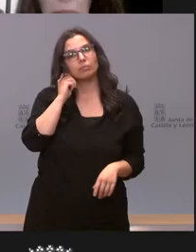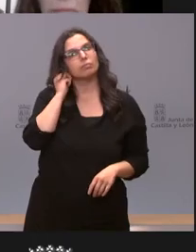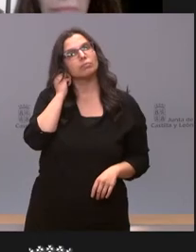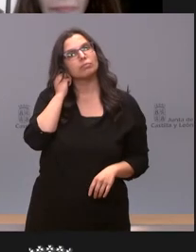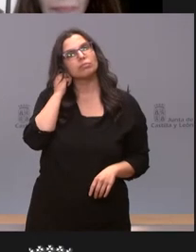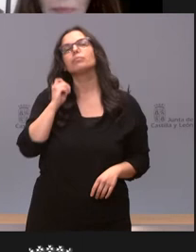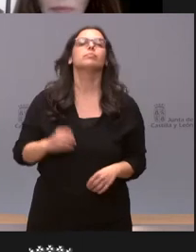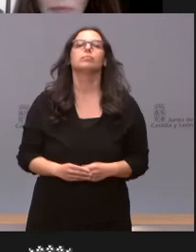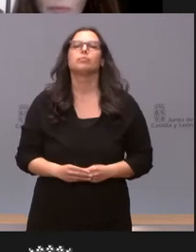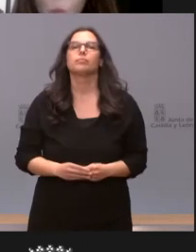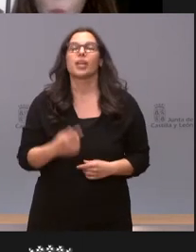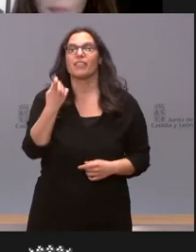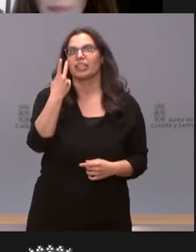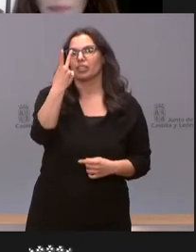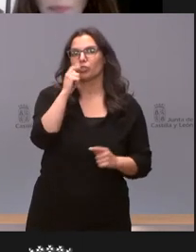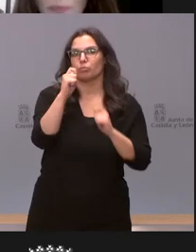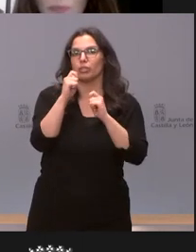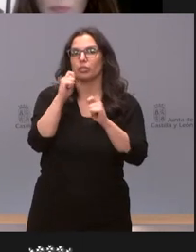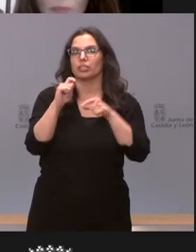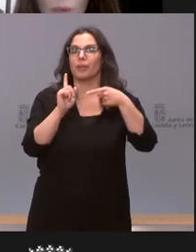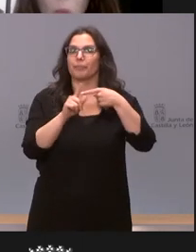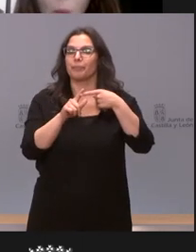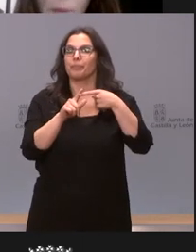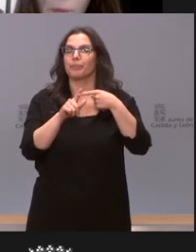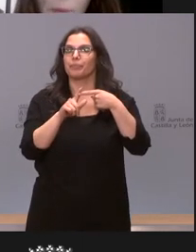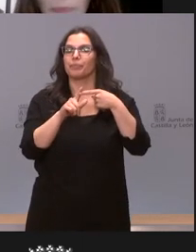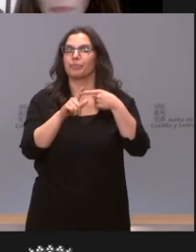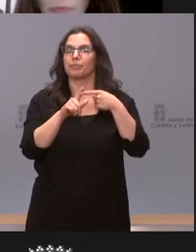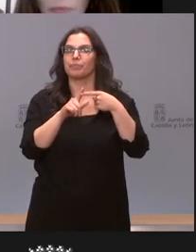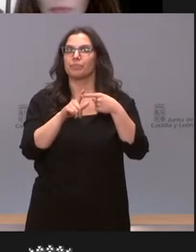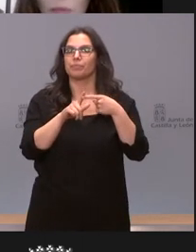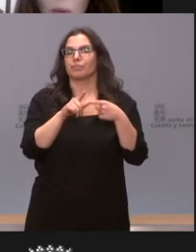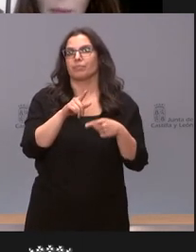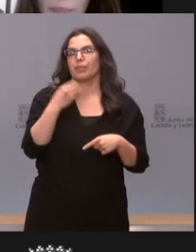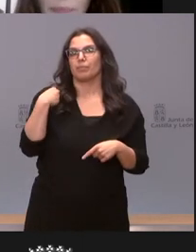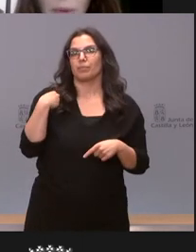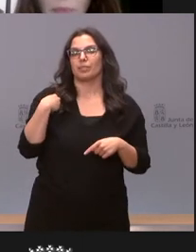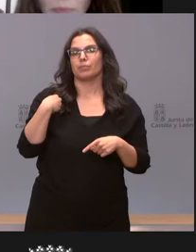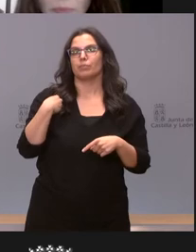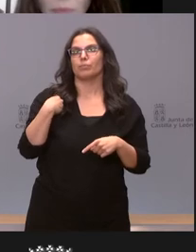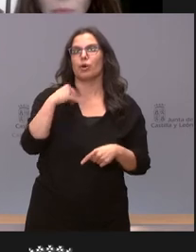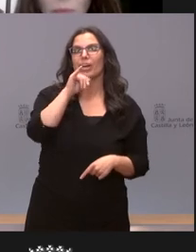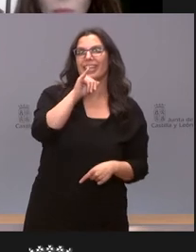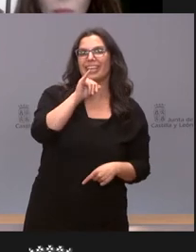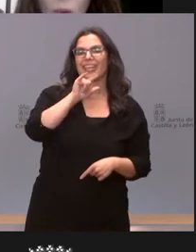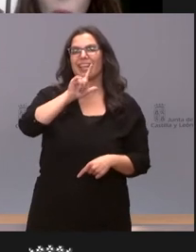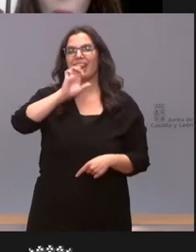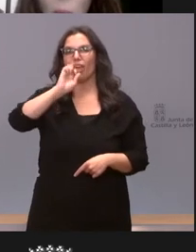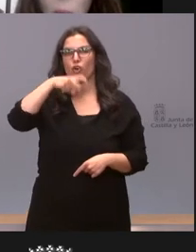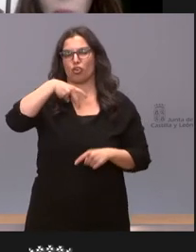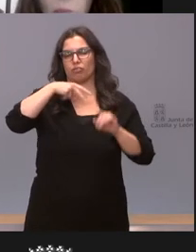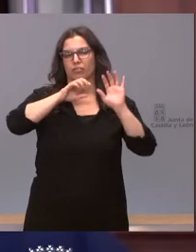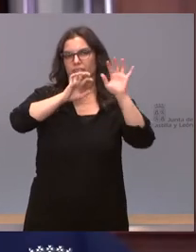Nos quedan solo dos intervenciones la primera de ellas nos lleva a Ileón Elizabeth Alba cuando quieras adelante buenos días